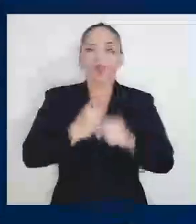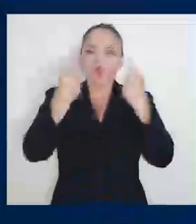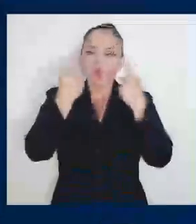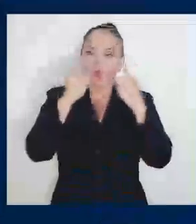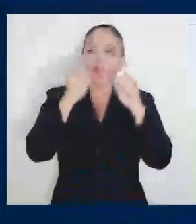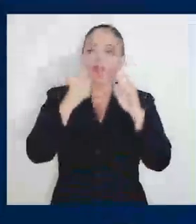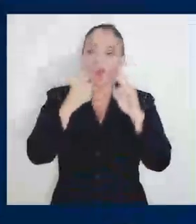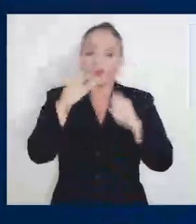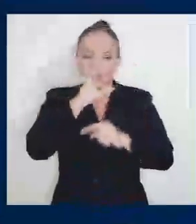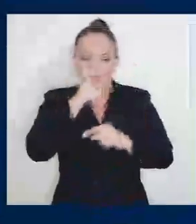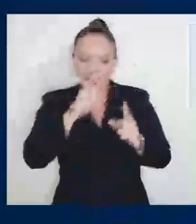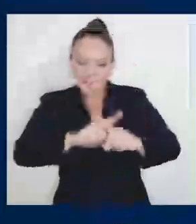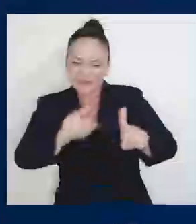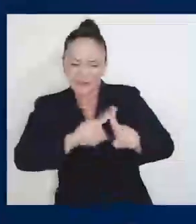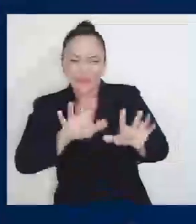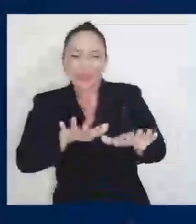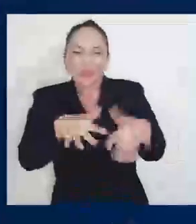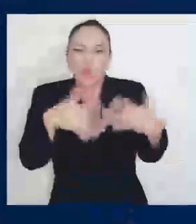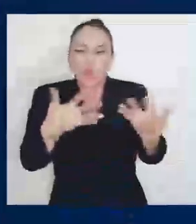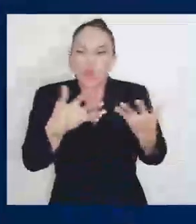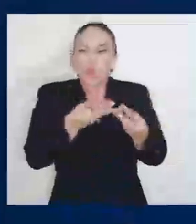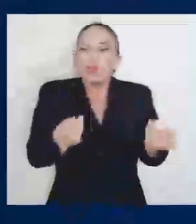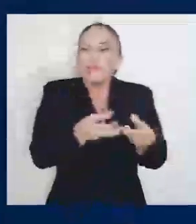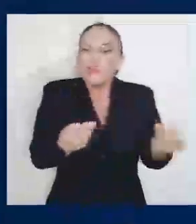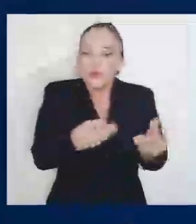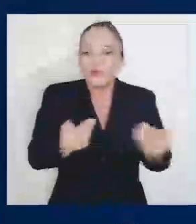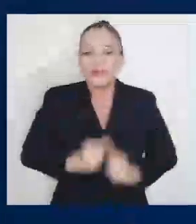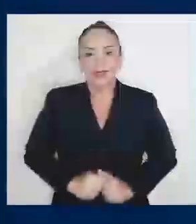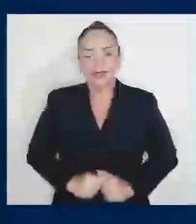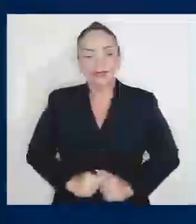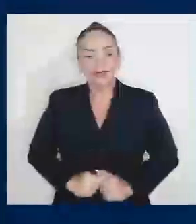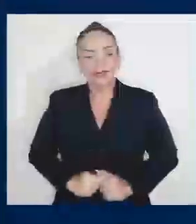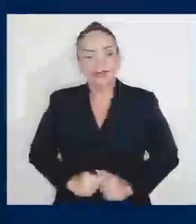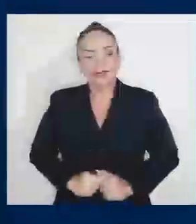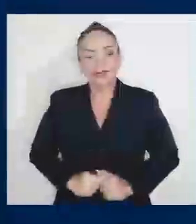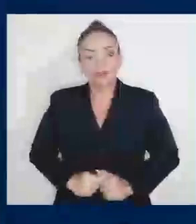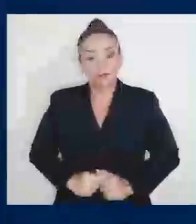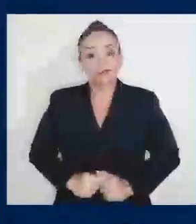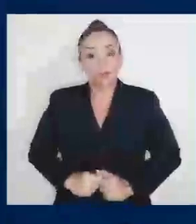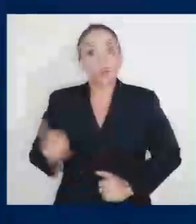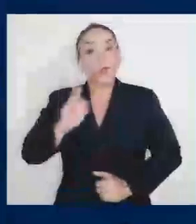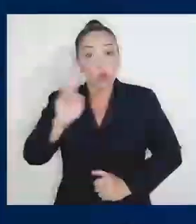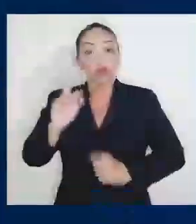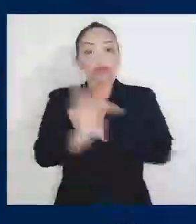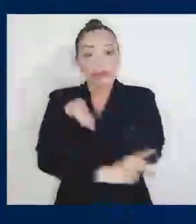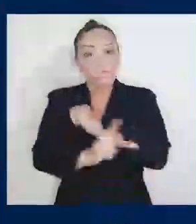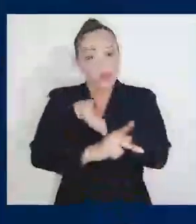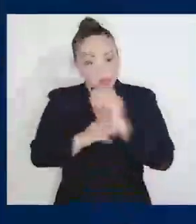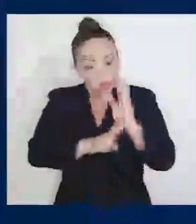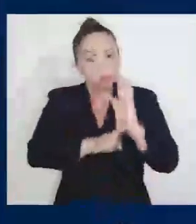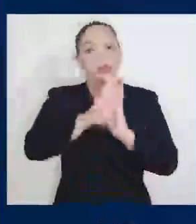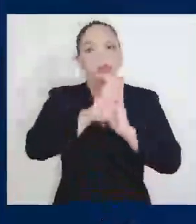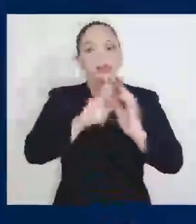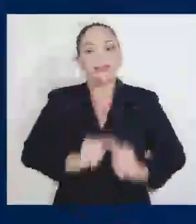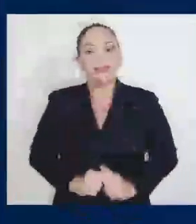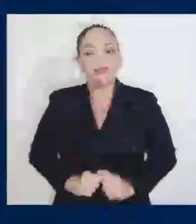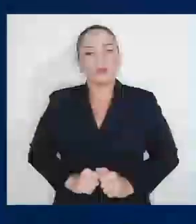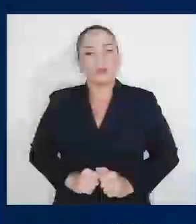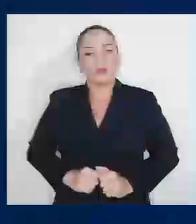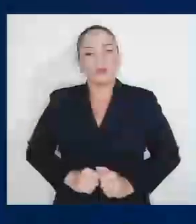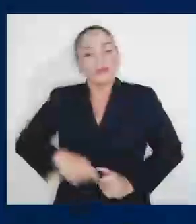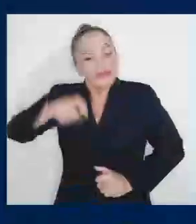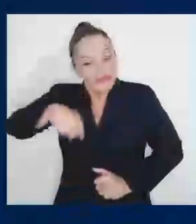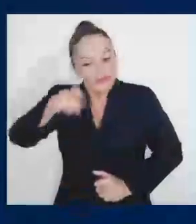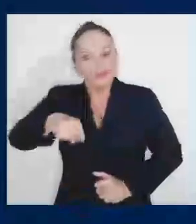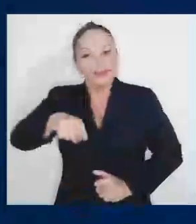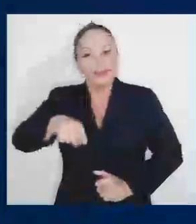problemas para lograr el progreso que tanto nos surge como país y que tanto necesita